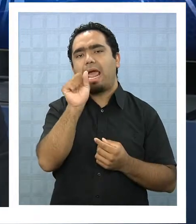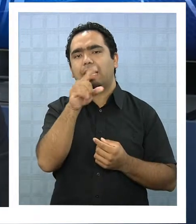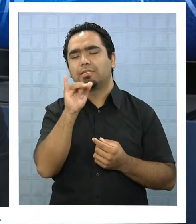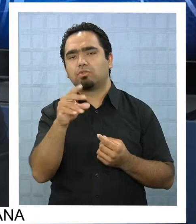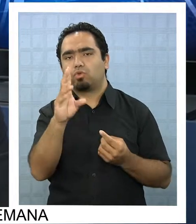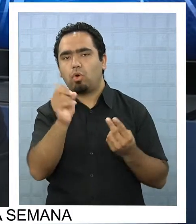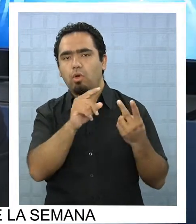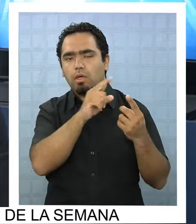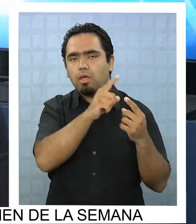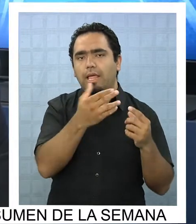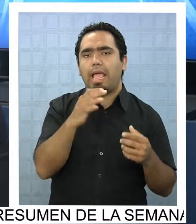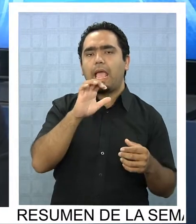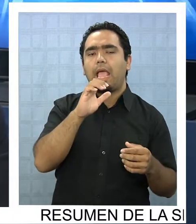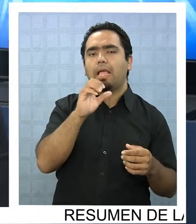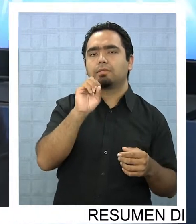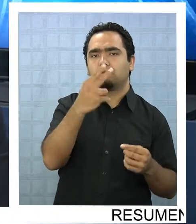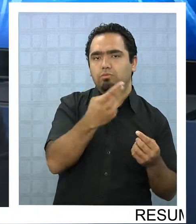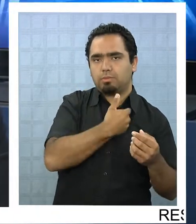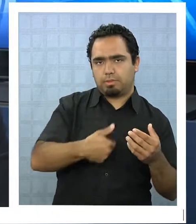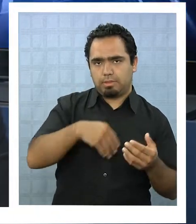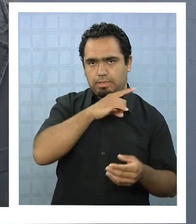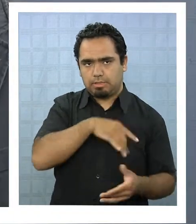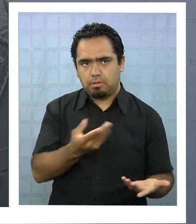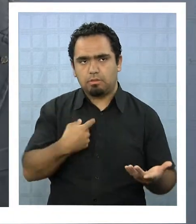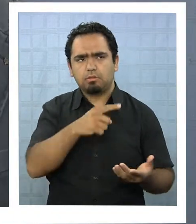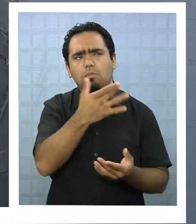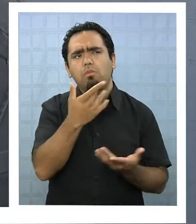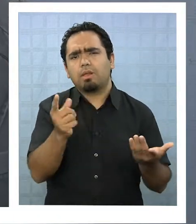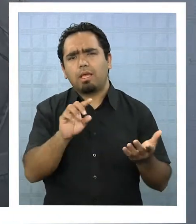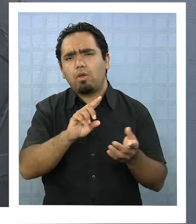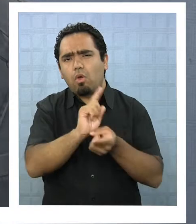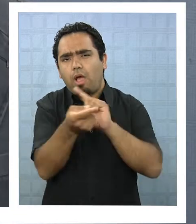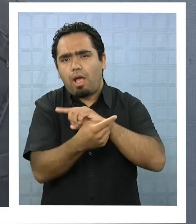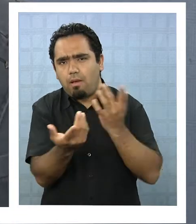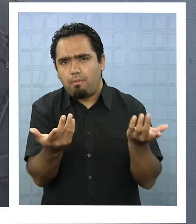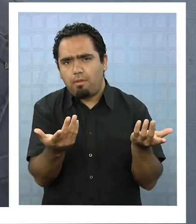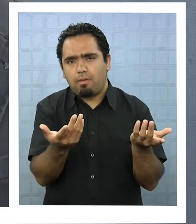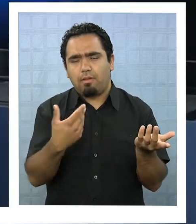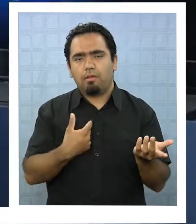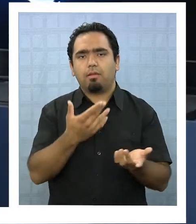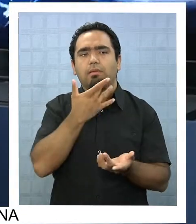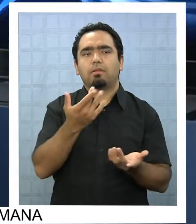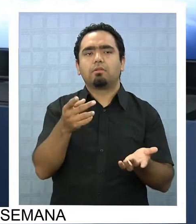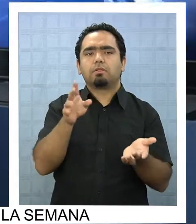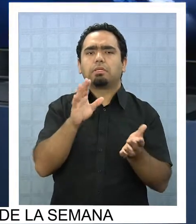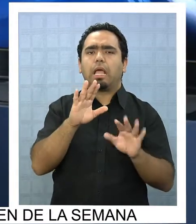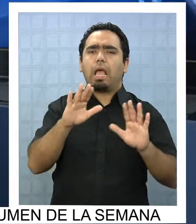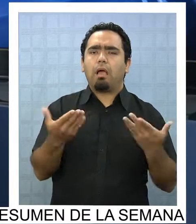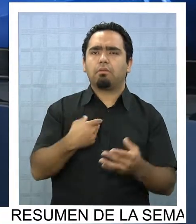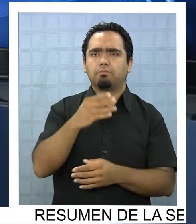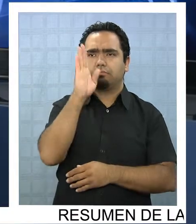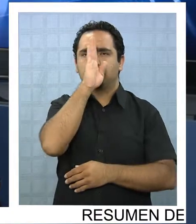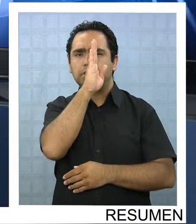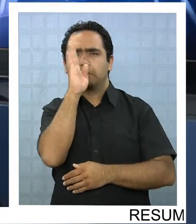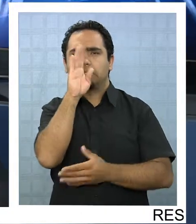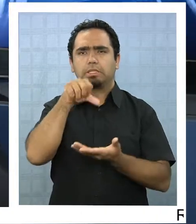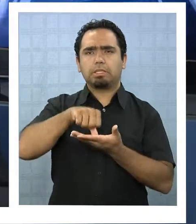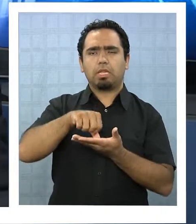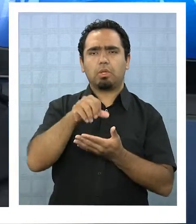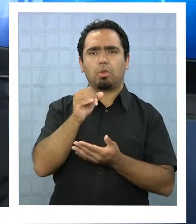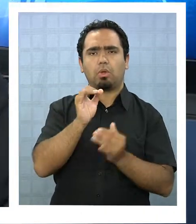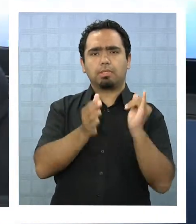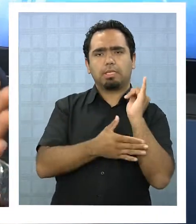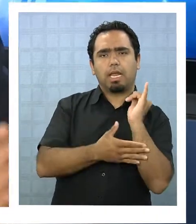tenía mayoría en el 2006 ¿por qué no hizo reforma tributaria? oye, un tema a propósito estamos divididos, yo creo que estamos divididos en la centro izquierda estamos divididos